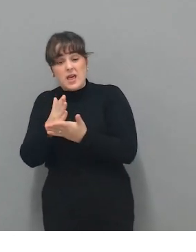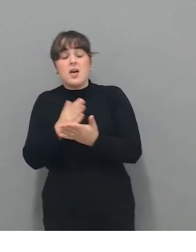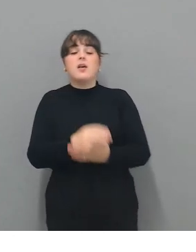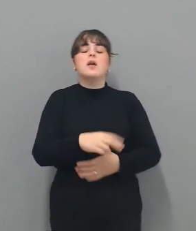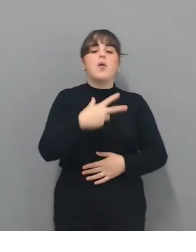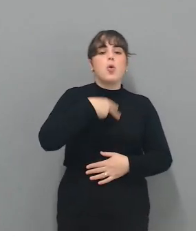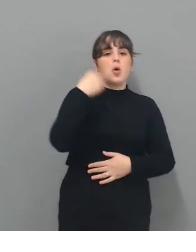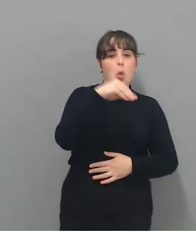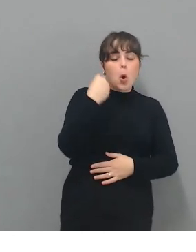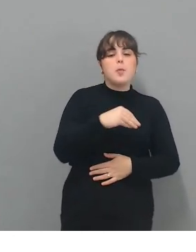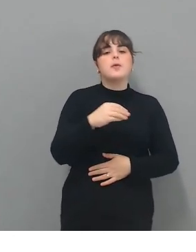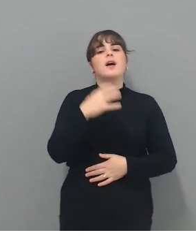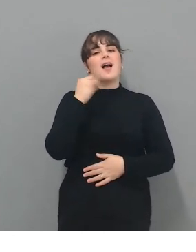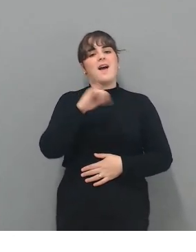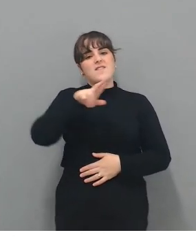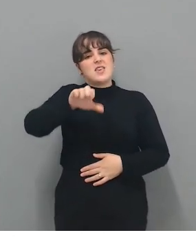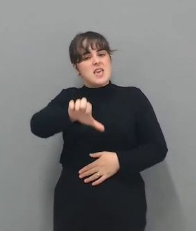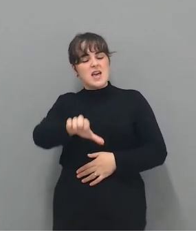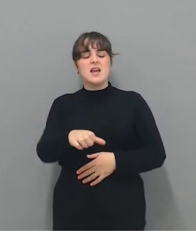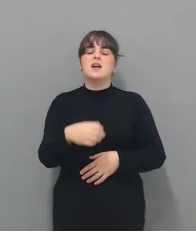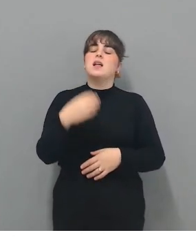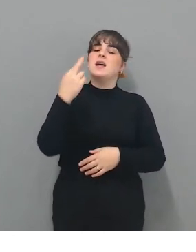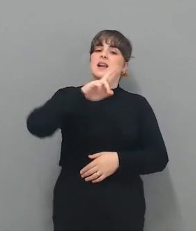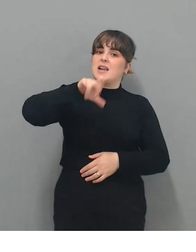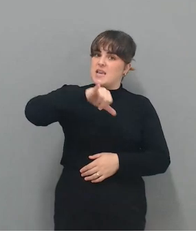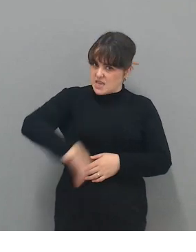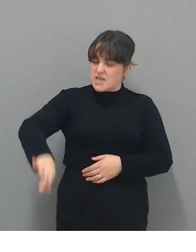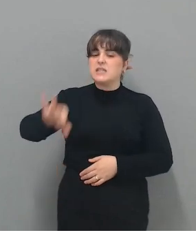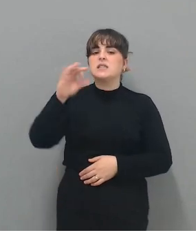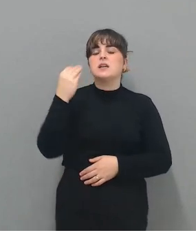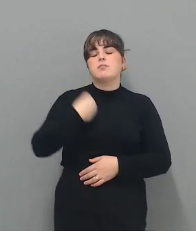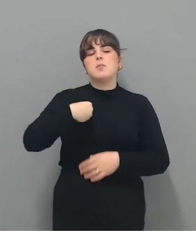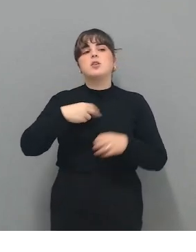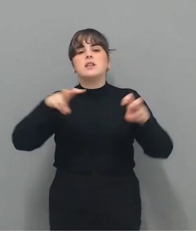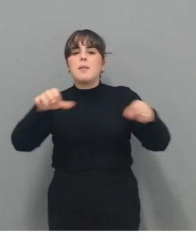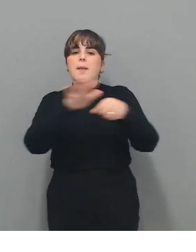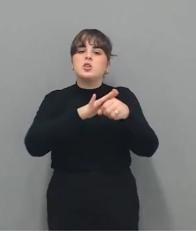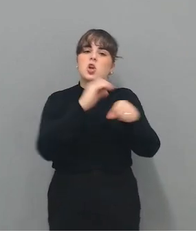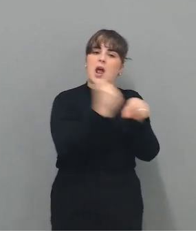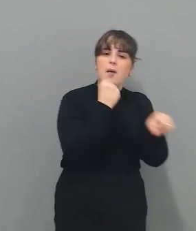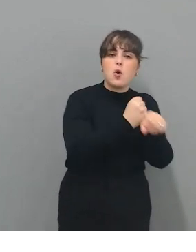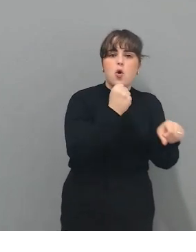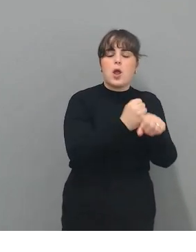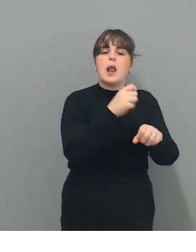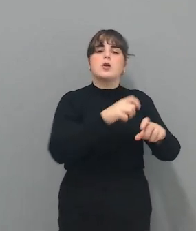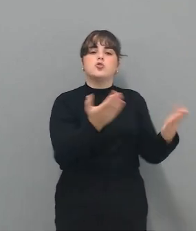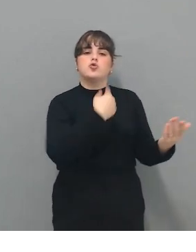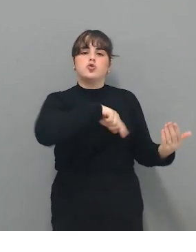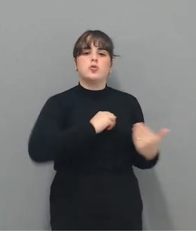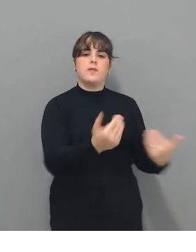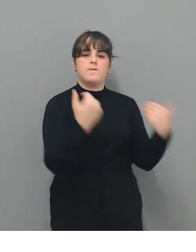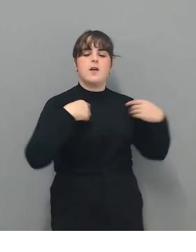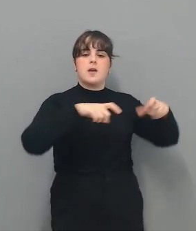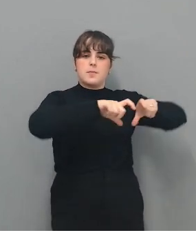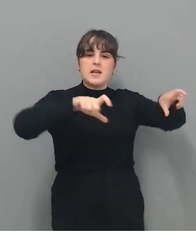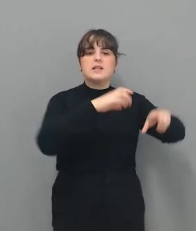Javier Reyes, en el ámbito laboral. Llevamos empresas, nos dedicamos también a formar sobre laboral, consumidores,